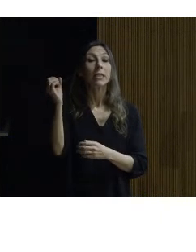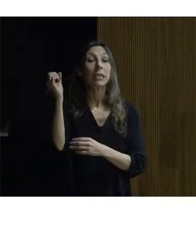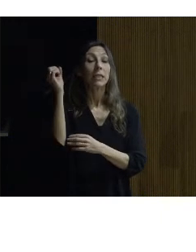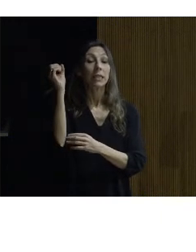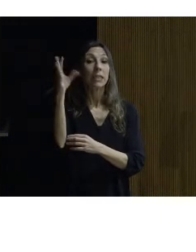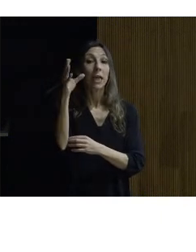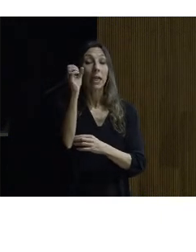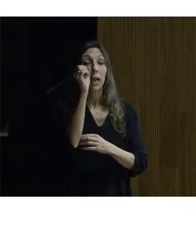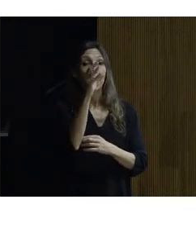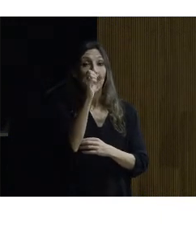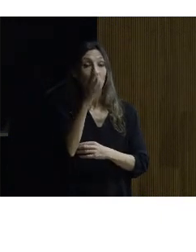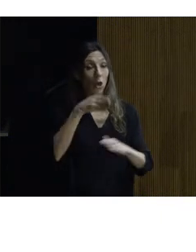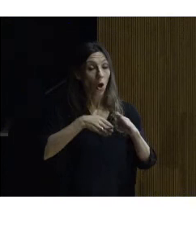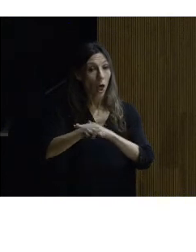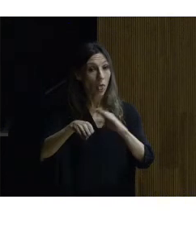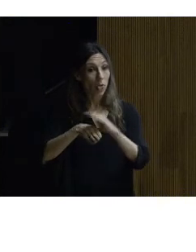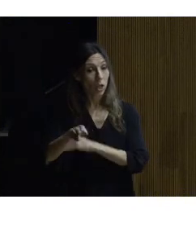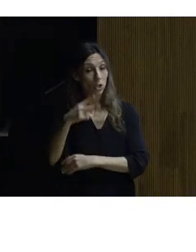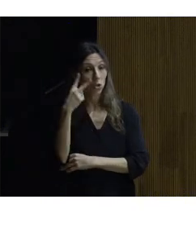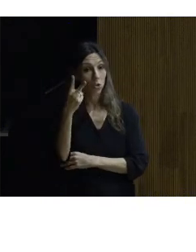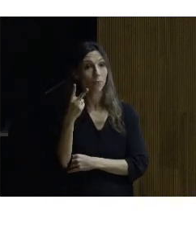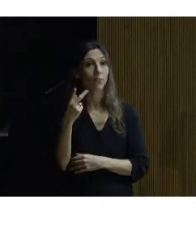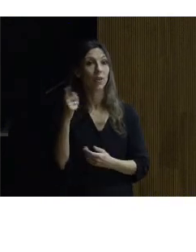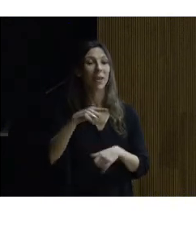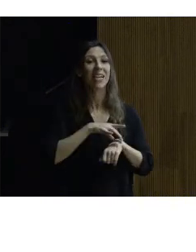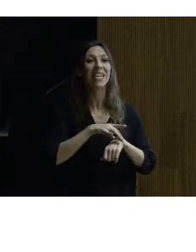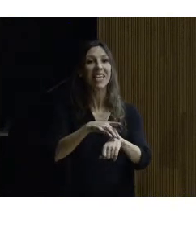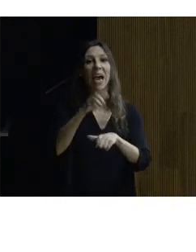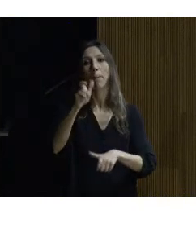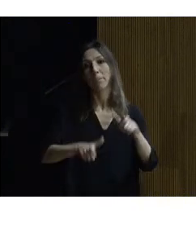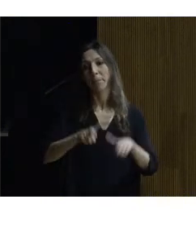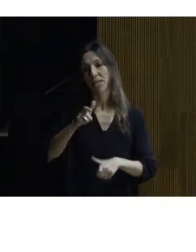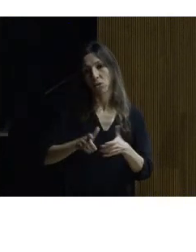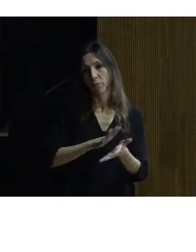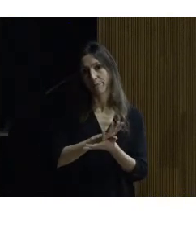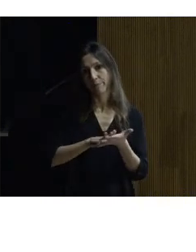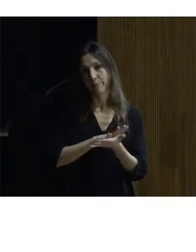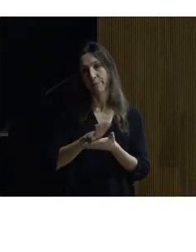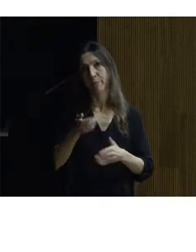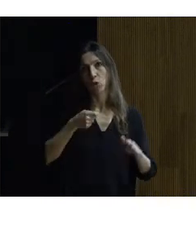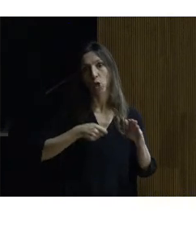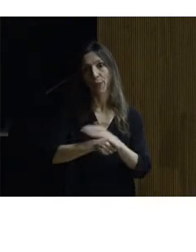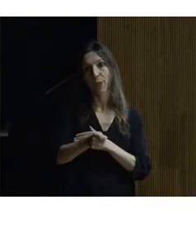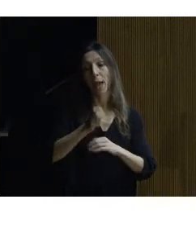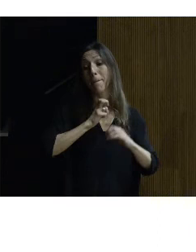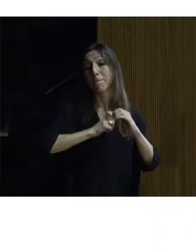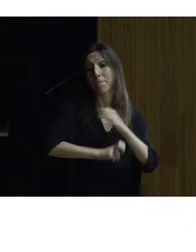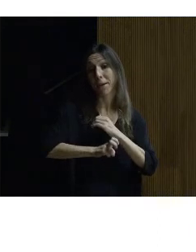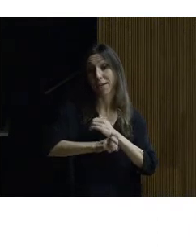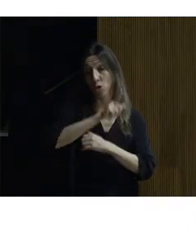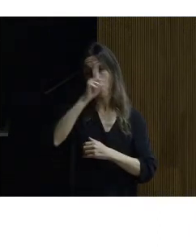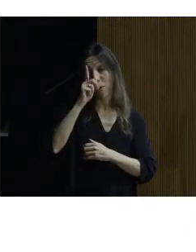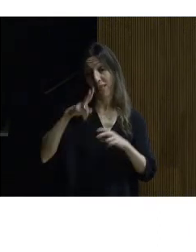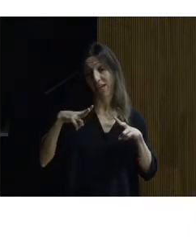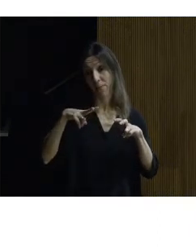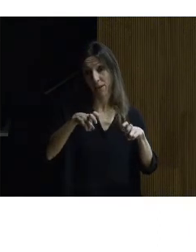sistema de guía de personas es el bueno en su momento fue solicitado por Metro de Madrid pero permite guiar